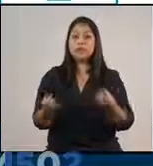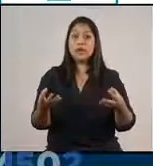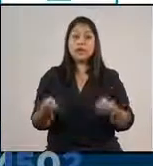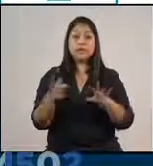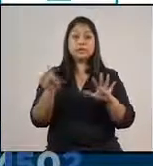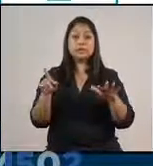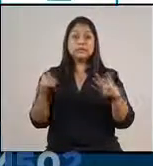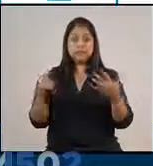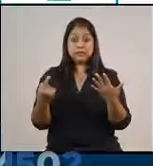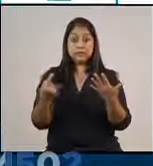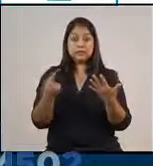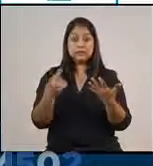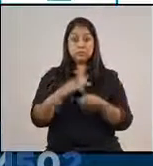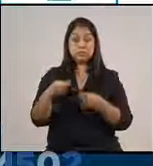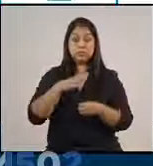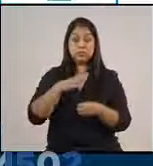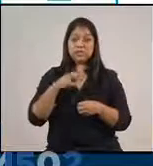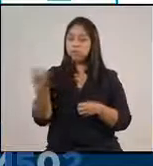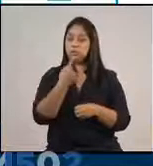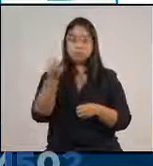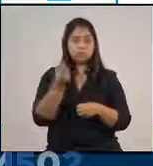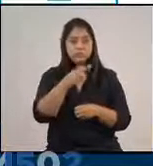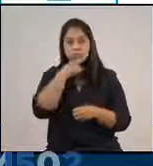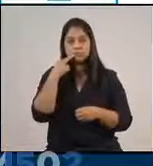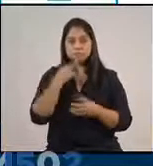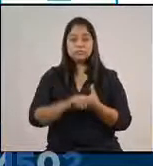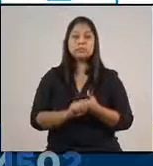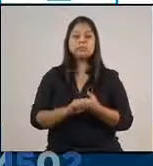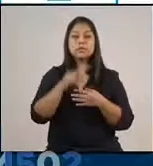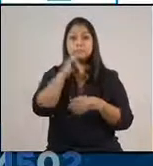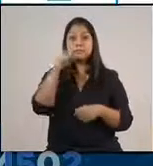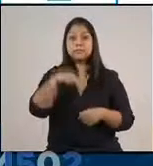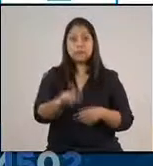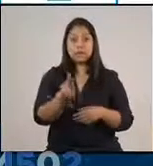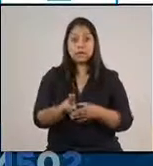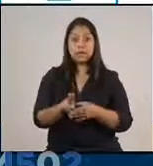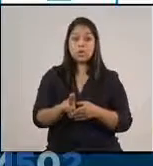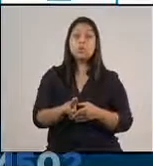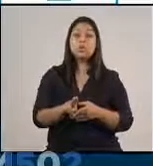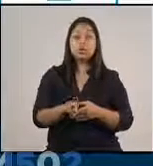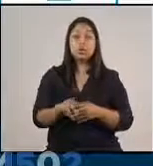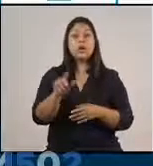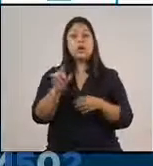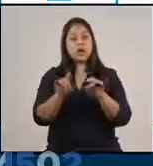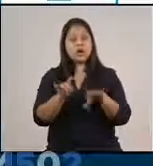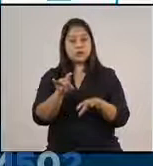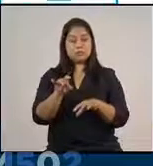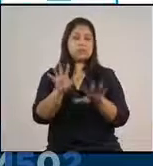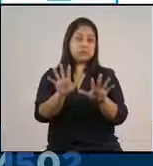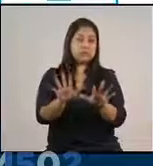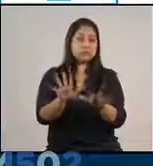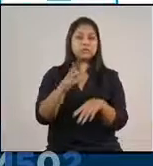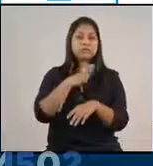16 municipios, todos en alerta roja. En Chimaltenango, 16 municipios, de los cuales 10